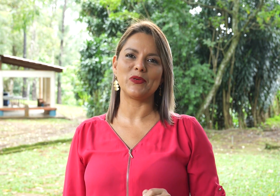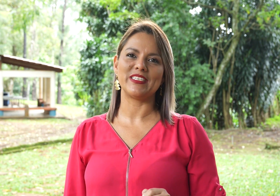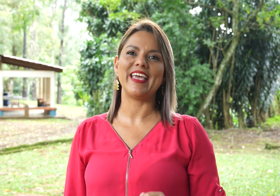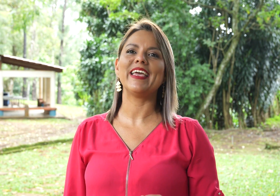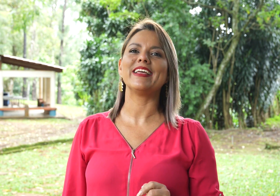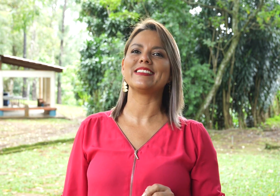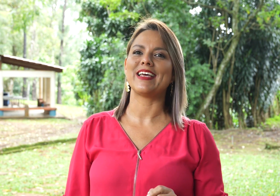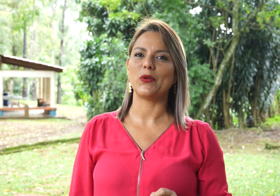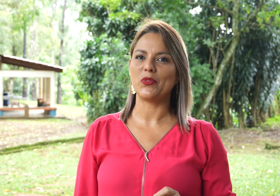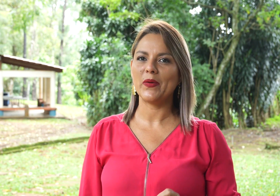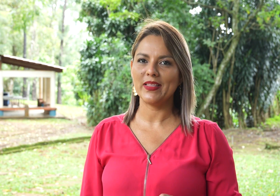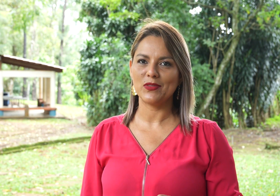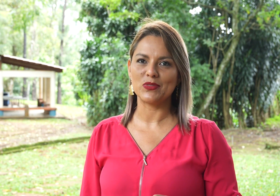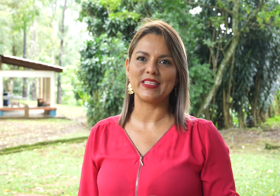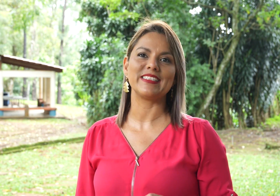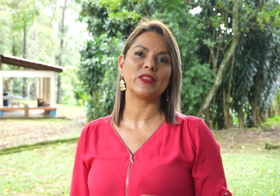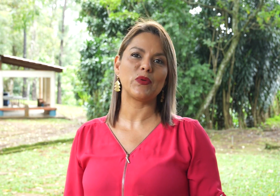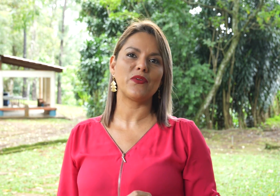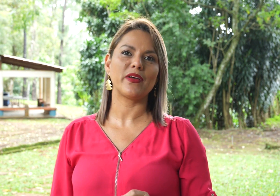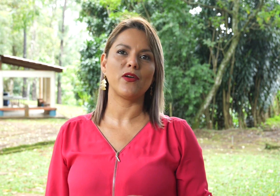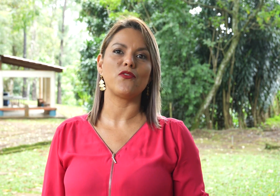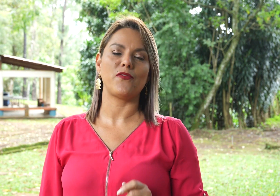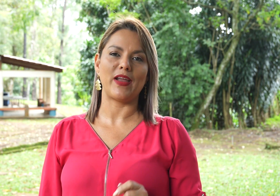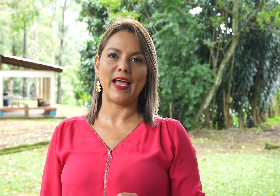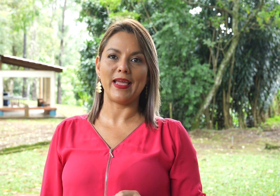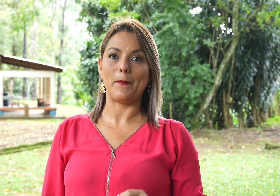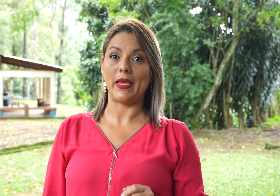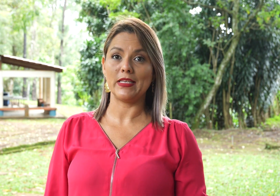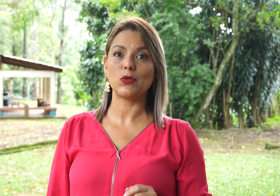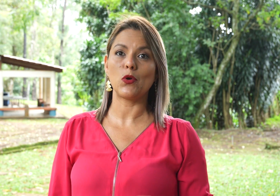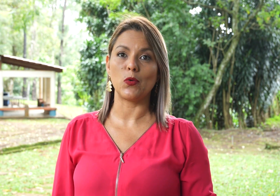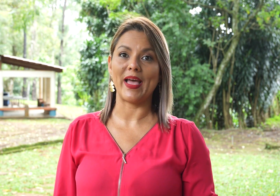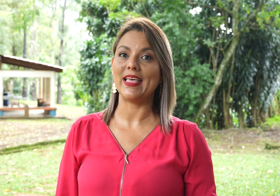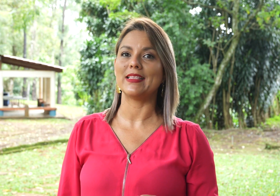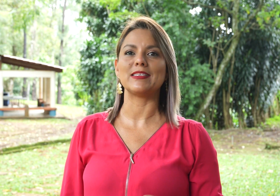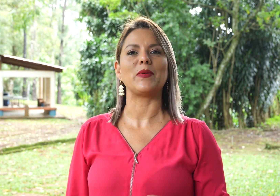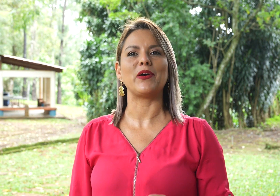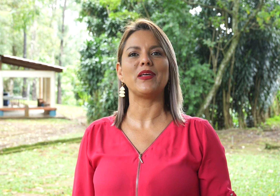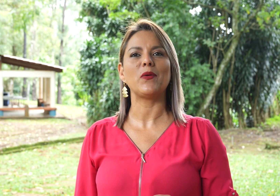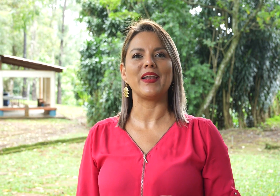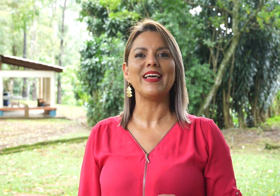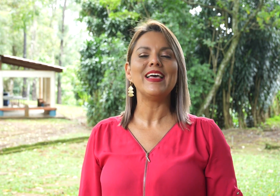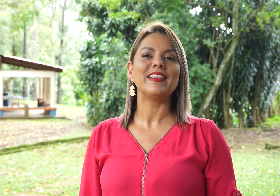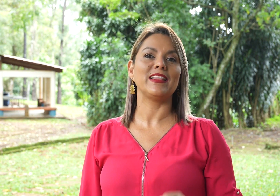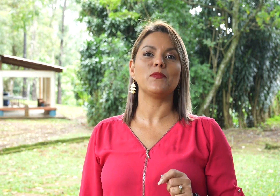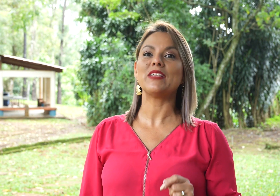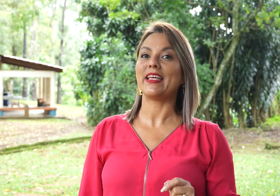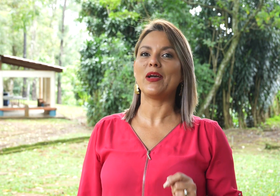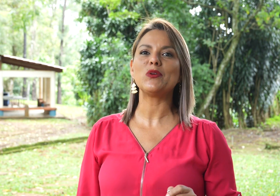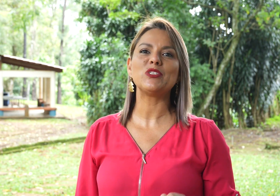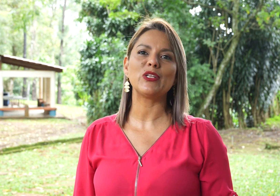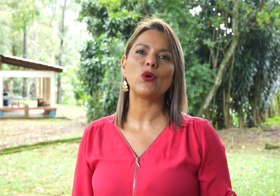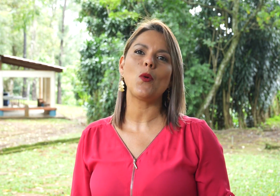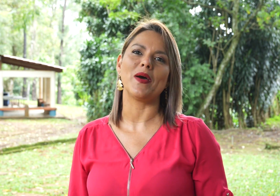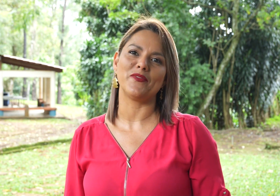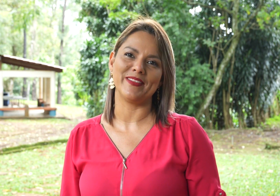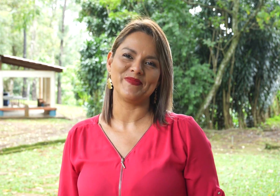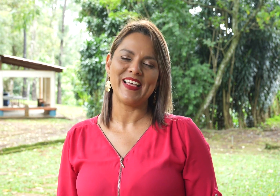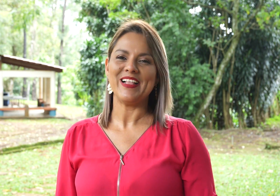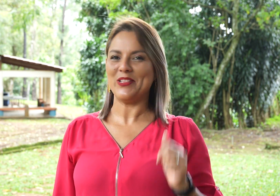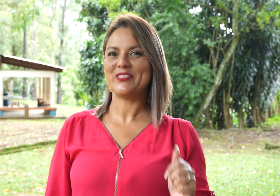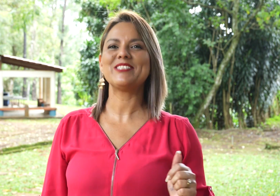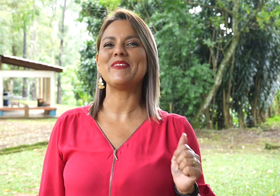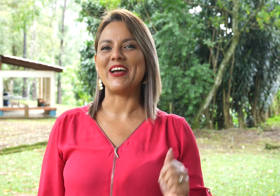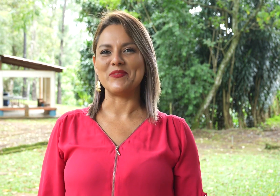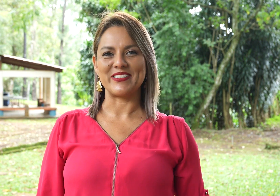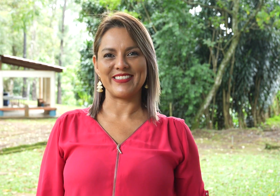10 de la noche en el Salón de Eventos del Centro de Recreo Rafael Ángel Pérez Córdoba en Desamparados de la Juela tenemos el gran concierto con Marfil.